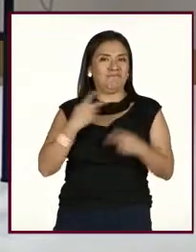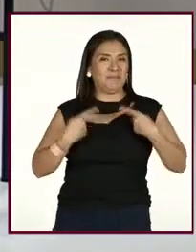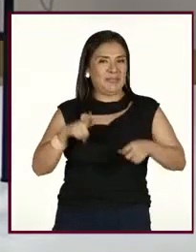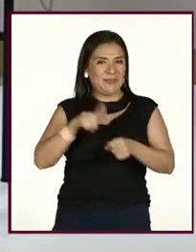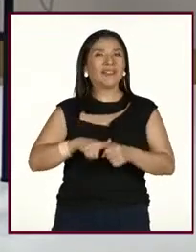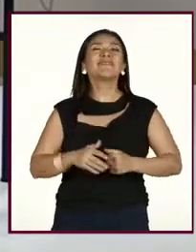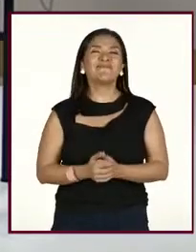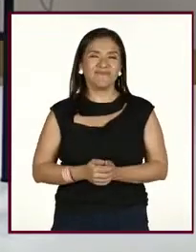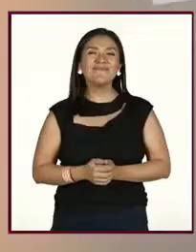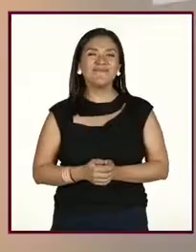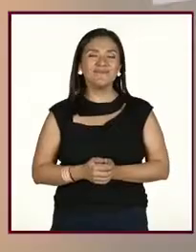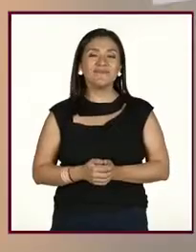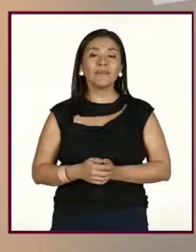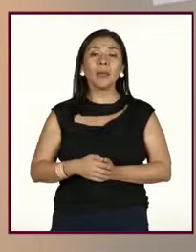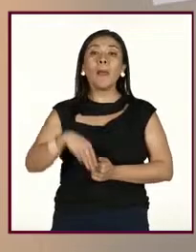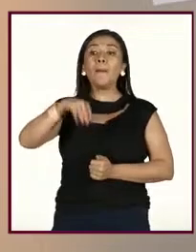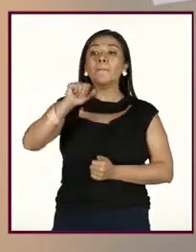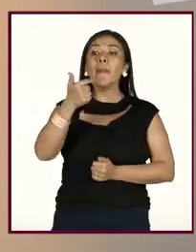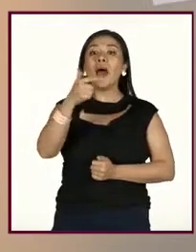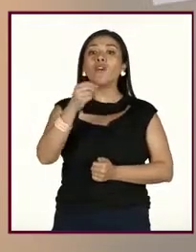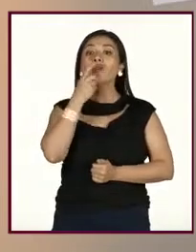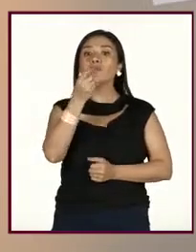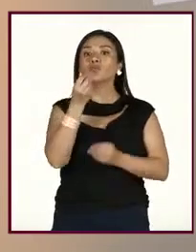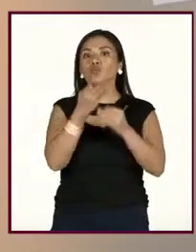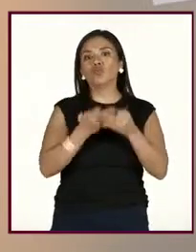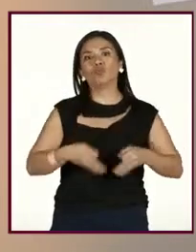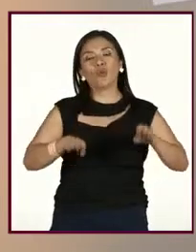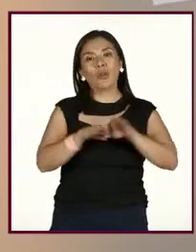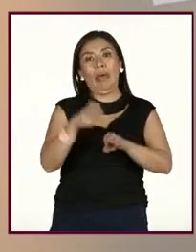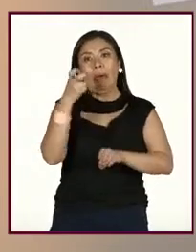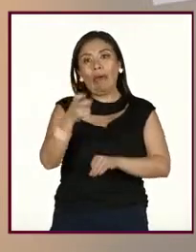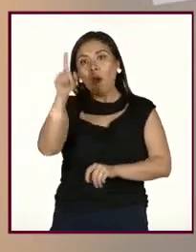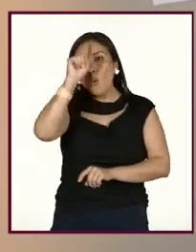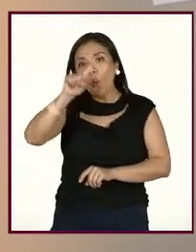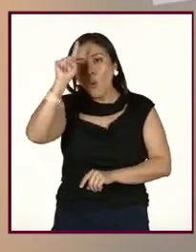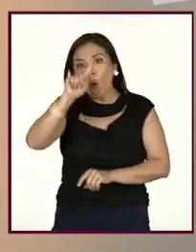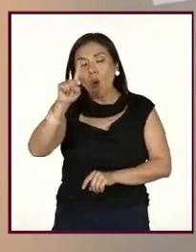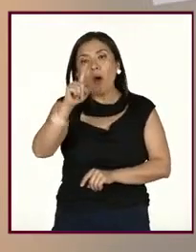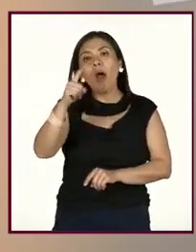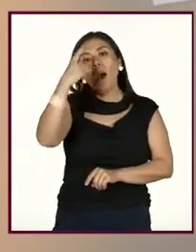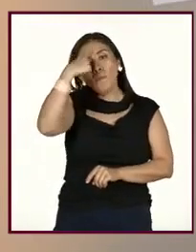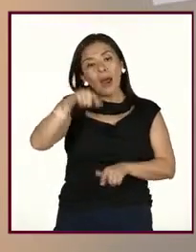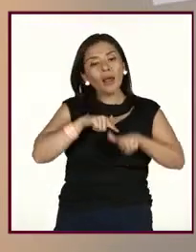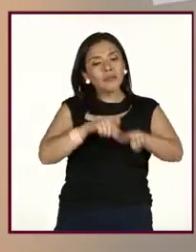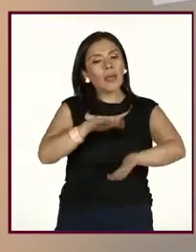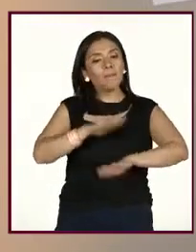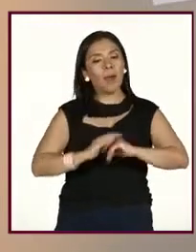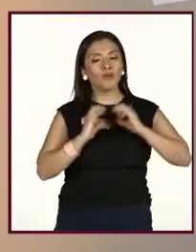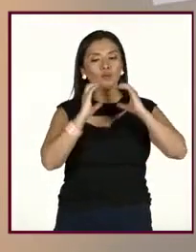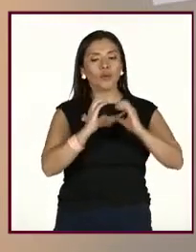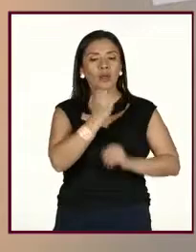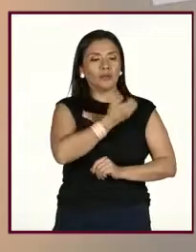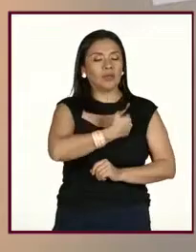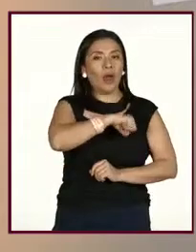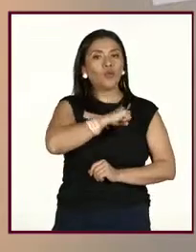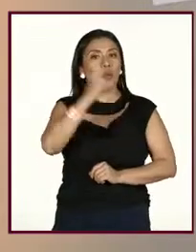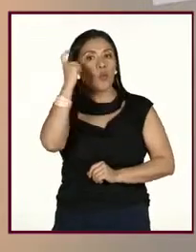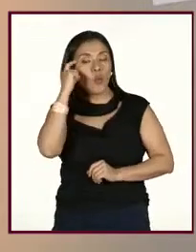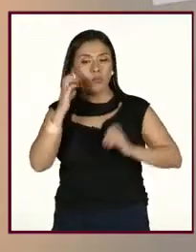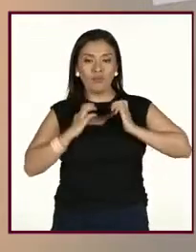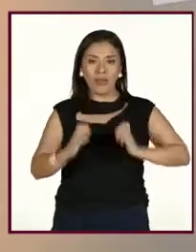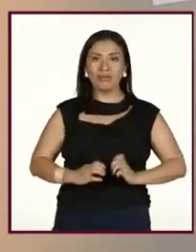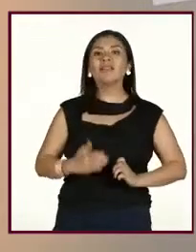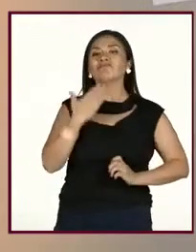Muchísimas gracias. Mago Camacho, muy importante que tengamos este tipo de orientación para conservar la salud física y mental. Muchas gracias,